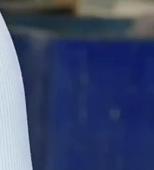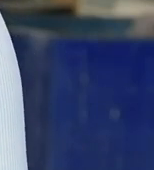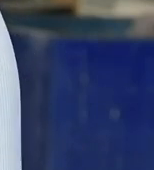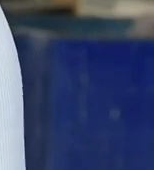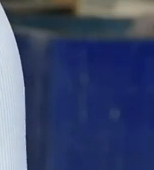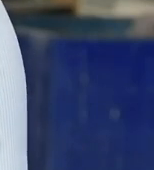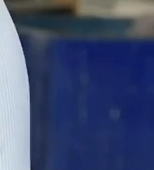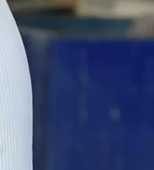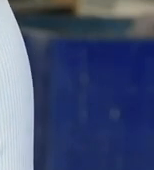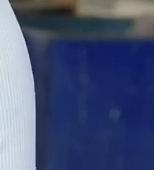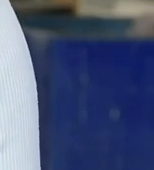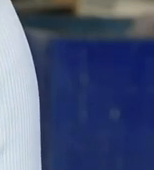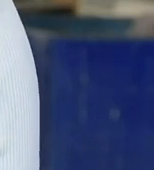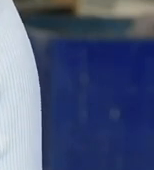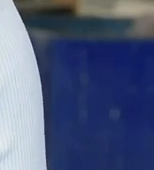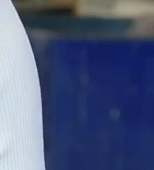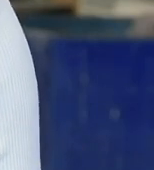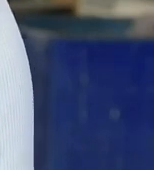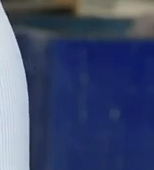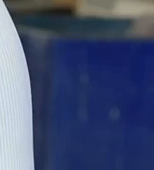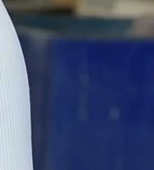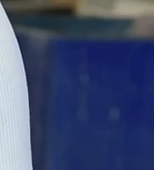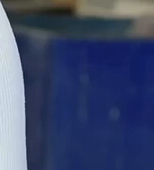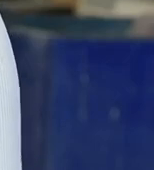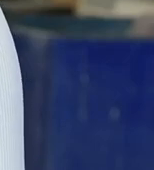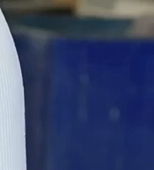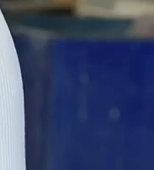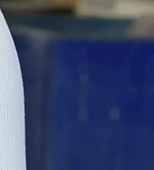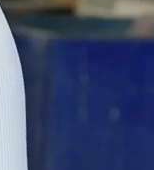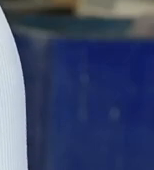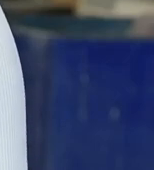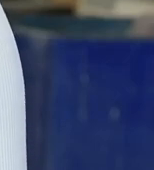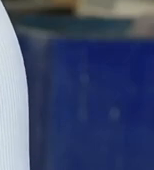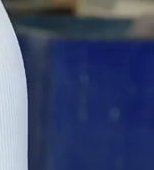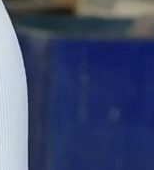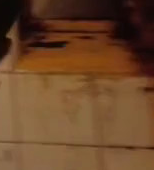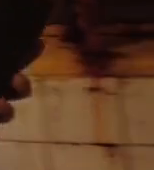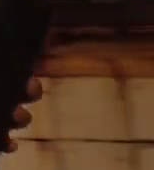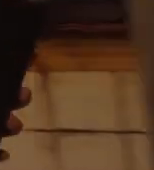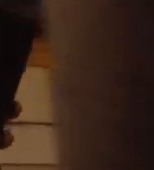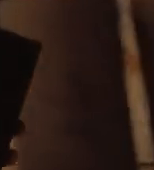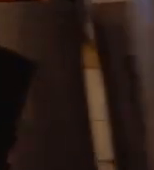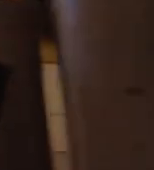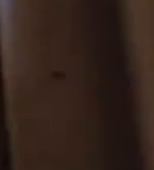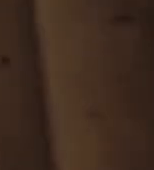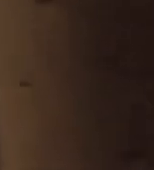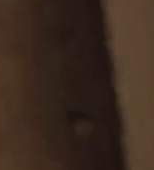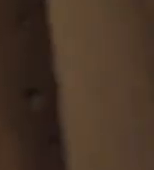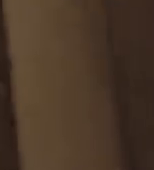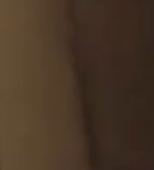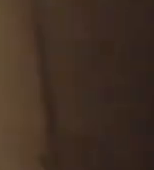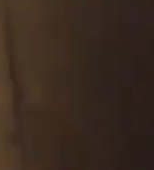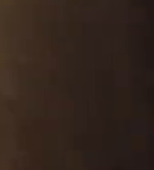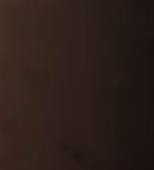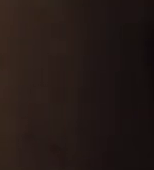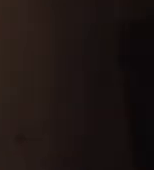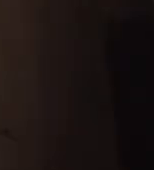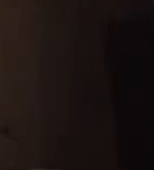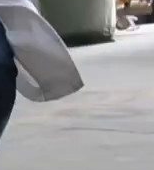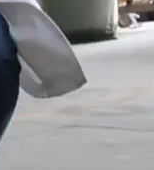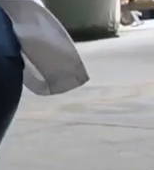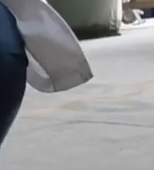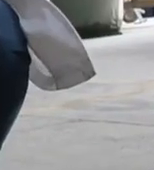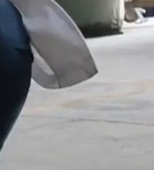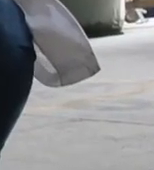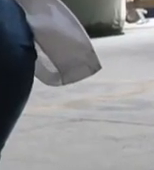siendo usadas para purificar agua para hacer procesos que ayudan a la humanidad pero realmente no hay algo hoy en